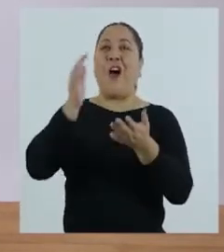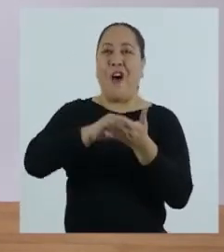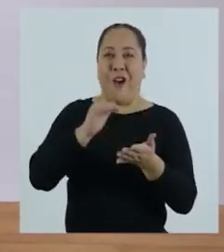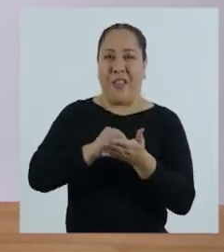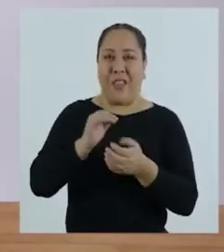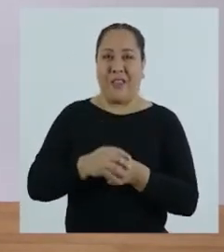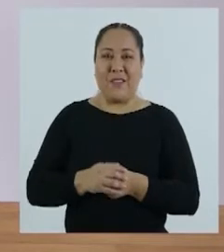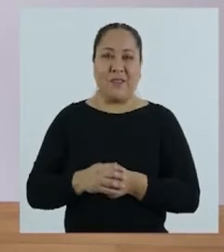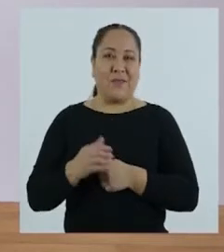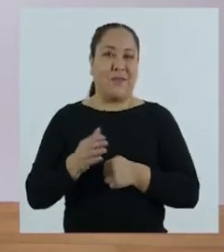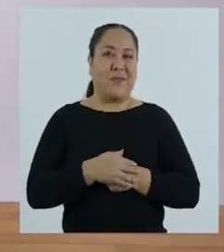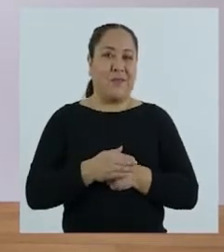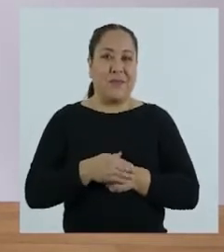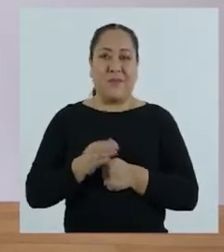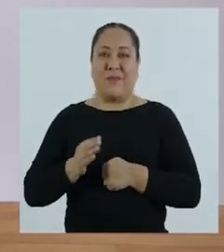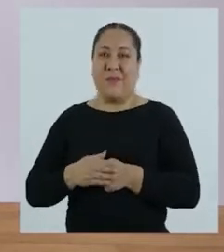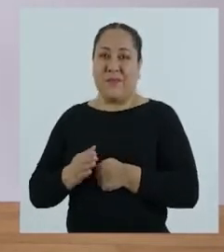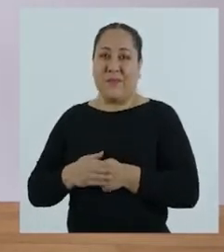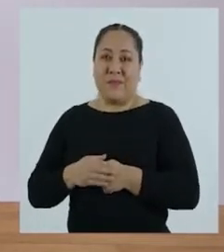Una vez más.